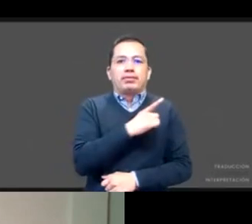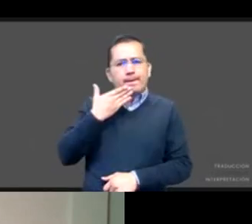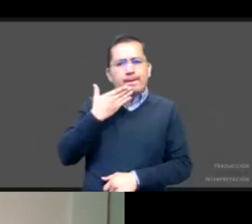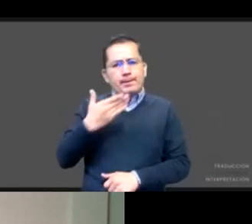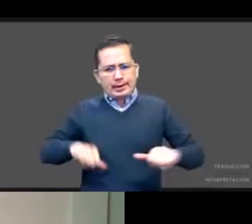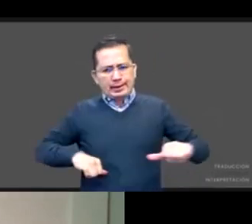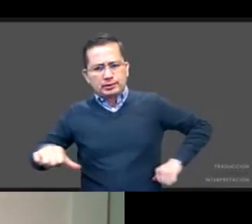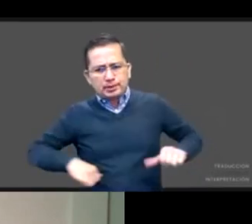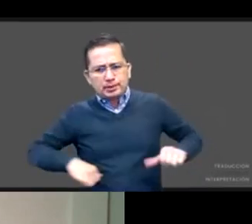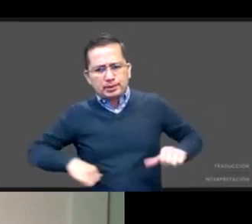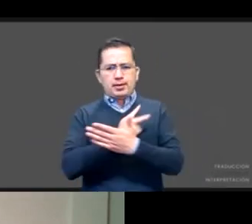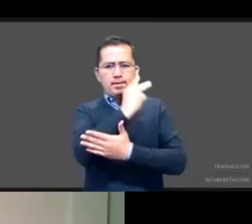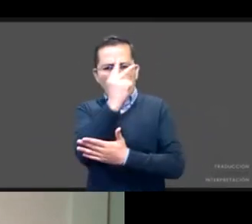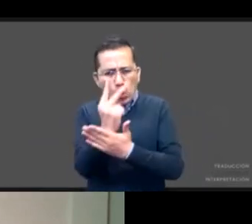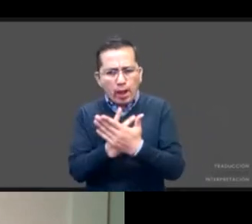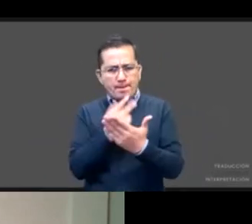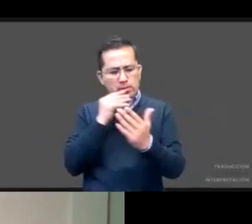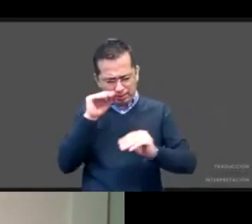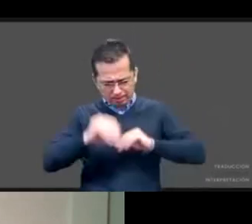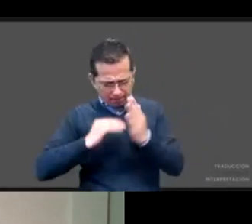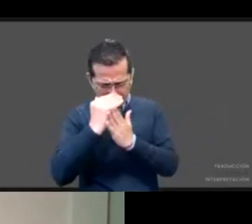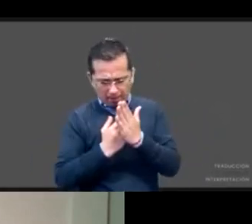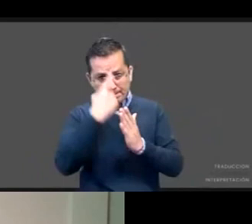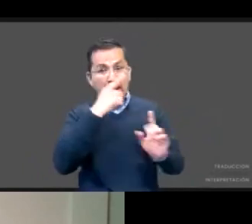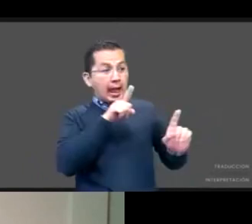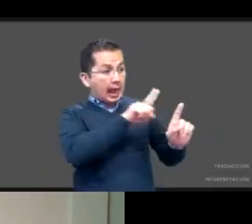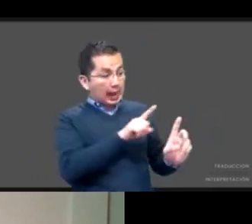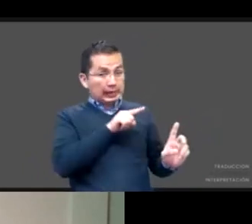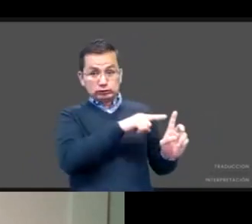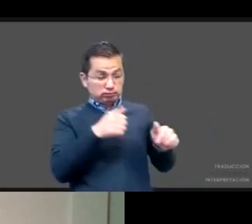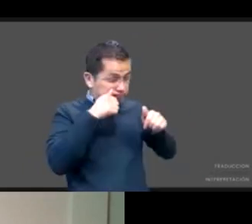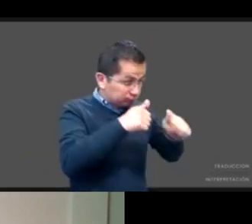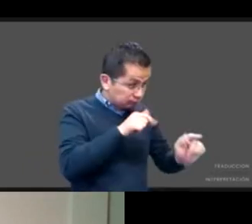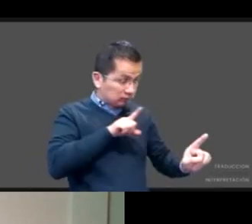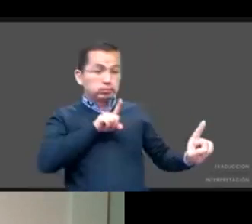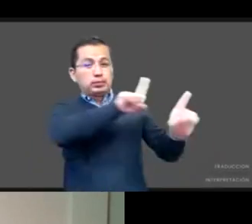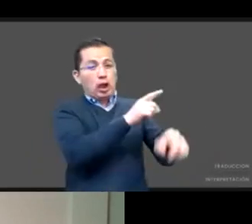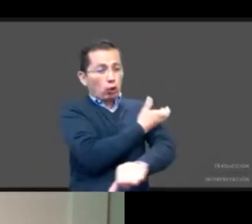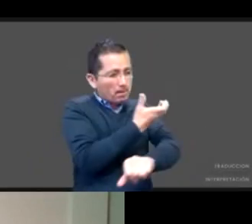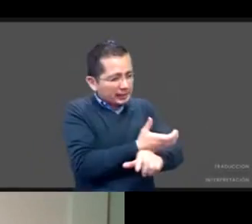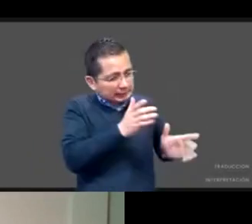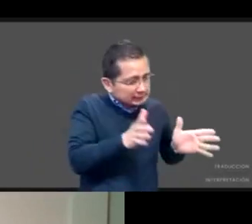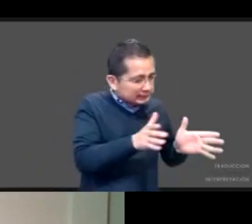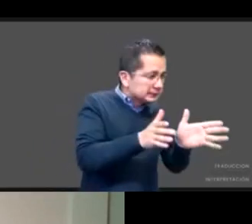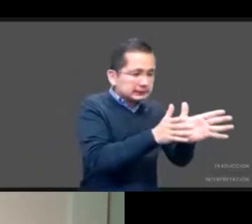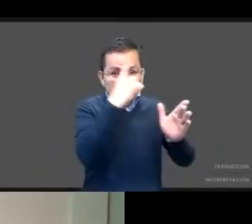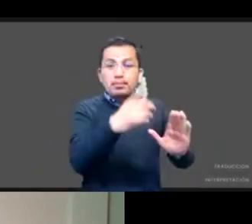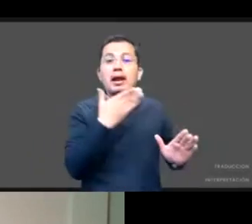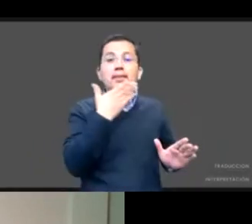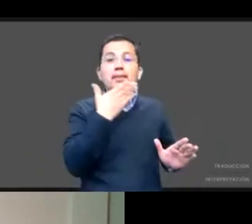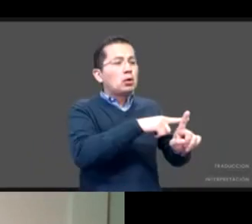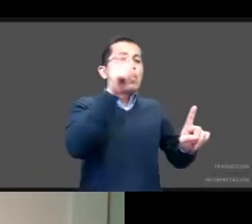identificar, a acompañar y a facilitar el acceso a satisfactores laborales y educativos de las